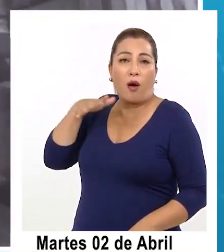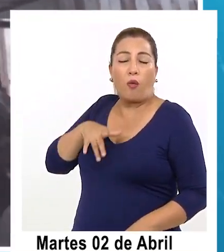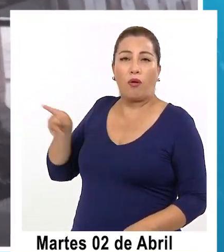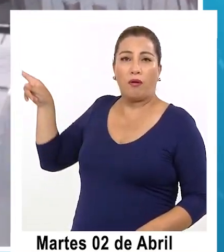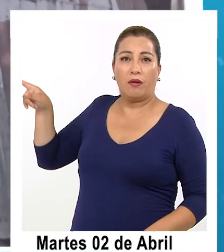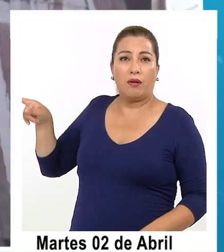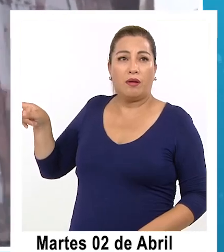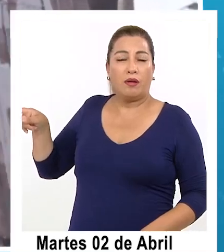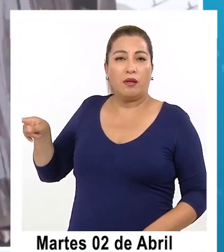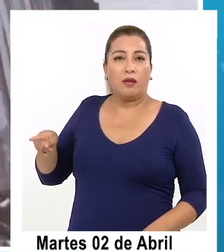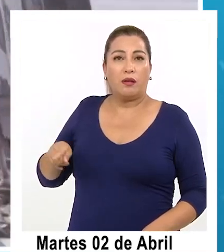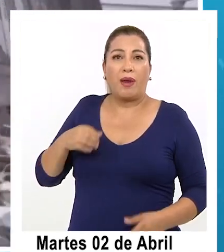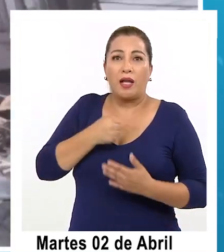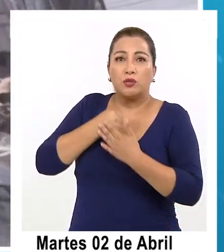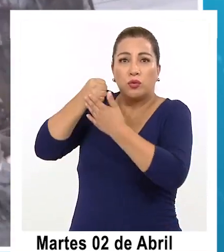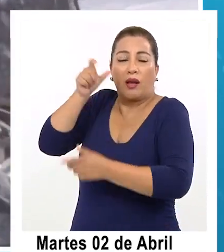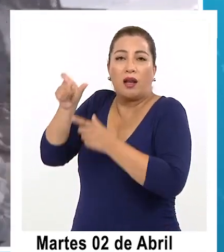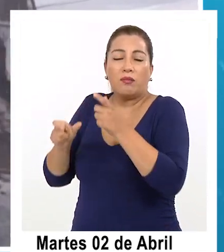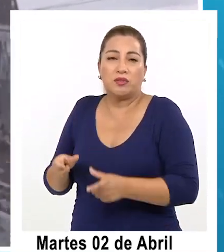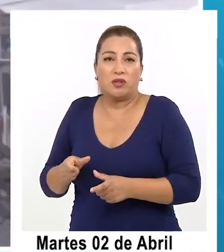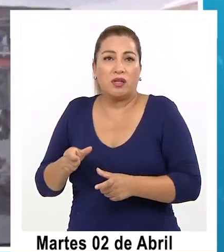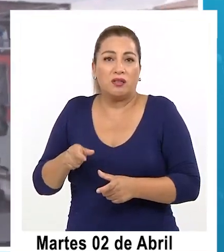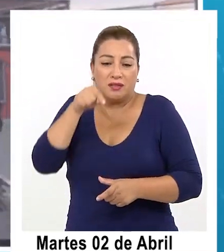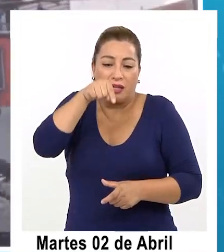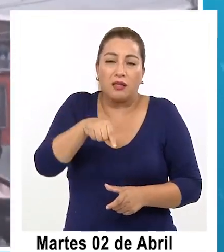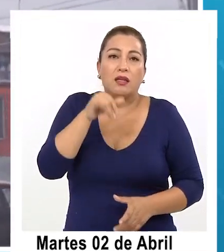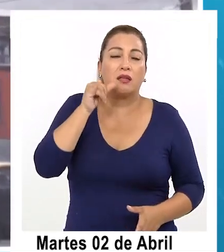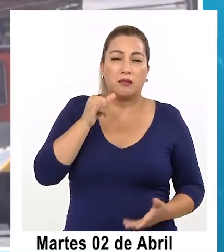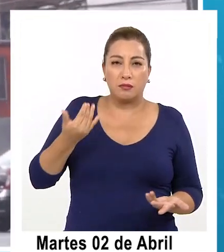llevo esa agua para la gente si la tengo en Iquique